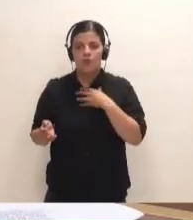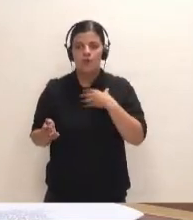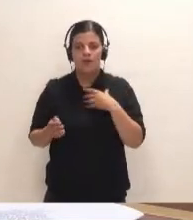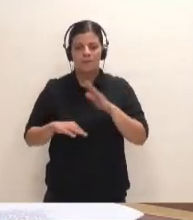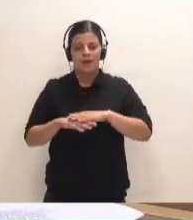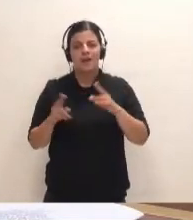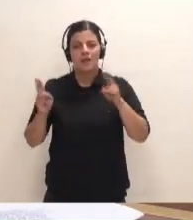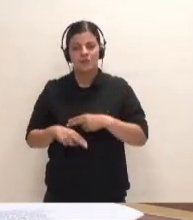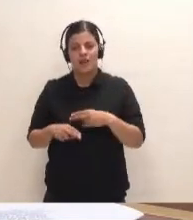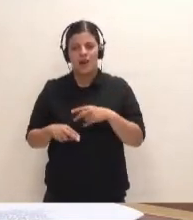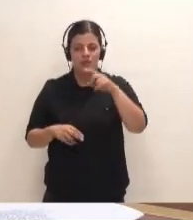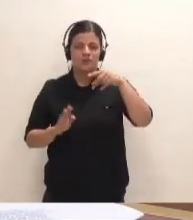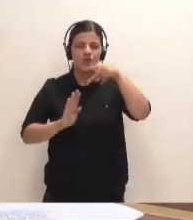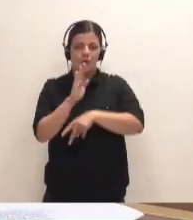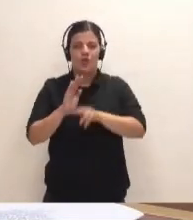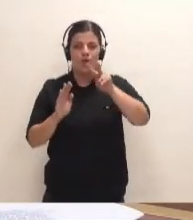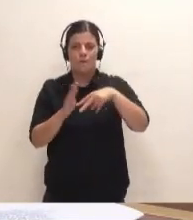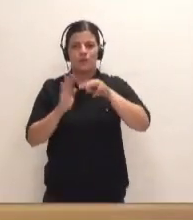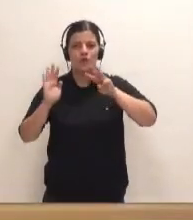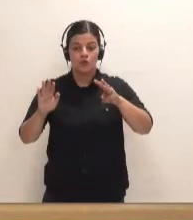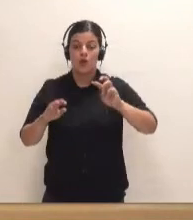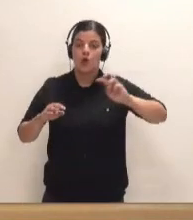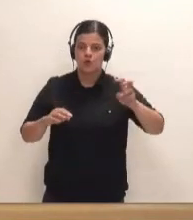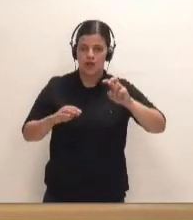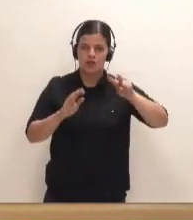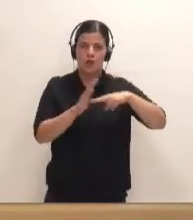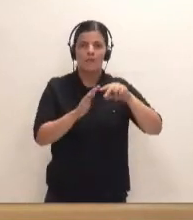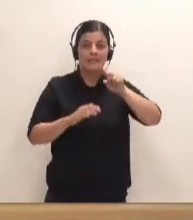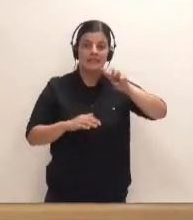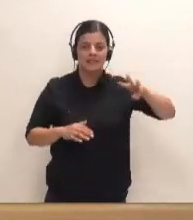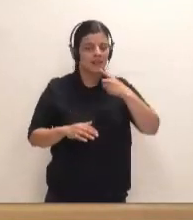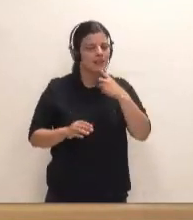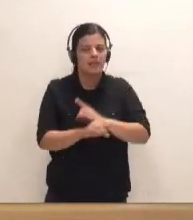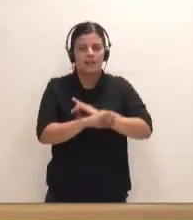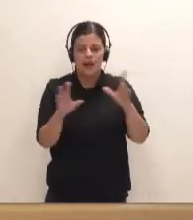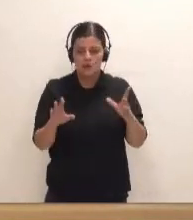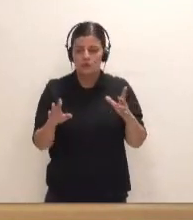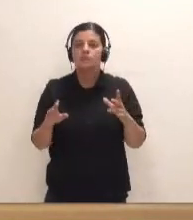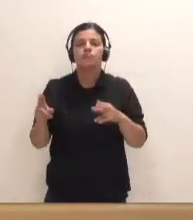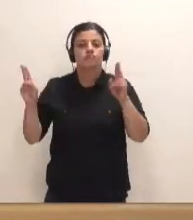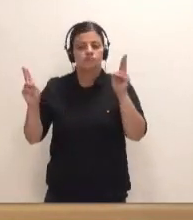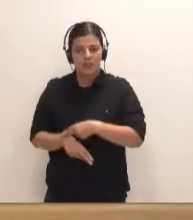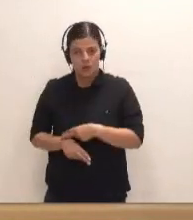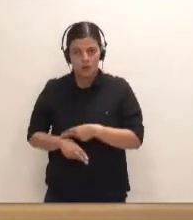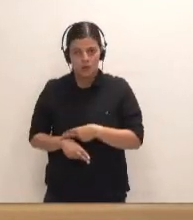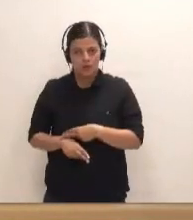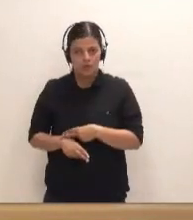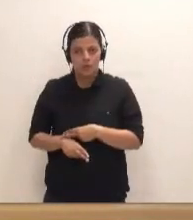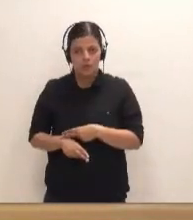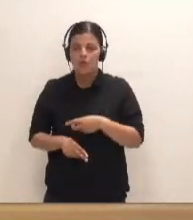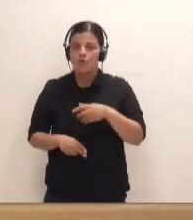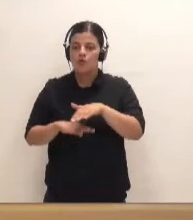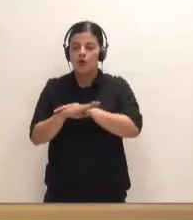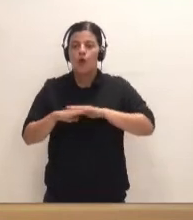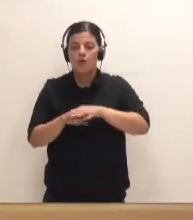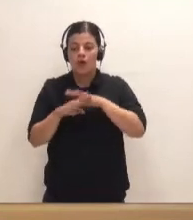de caducidad la norma del 2008. Hay una transitoria en el año 2013 que deja muy claro que se caducó estando en el